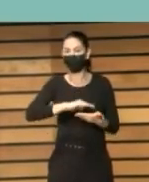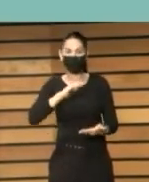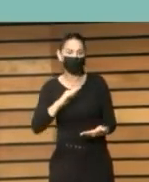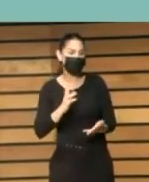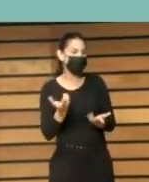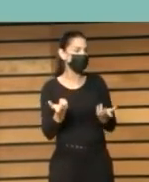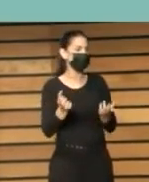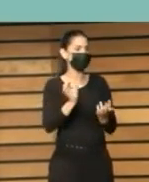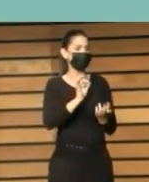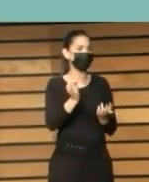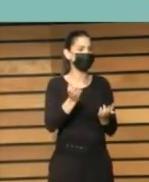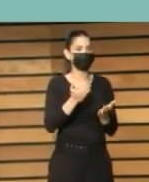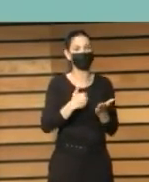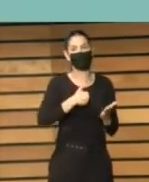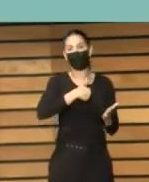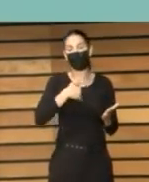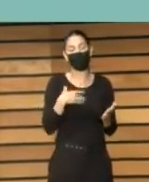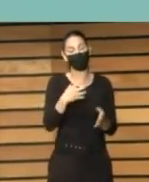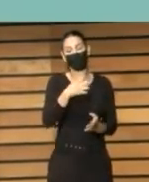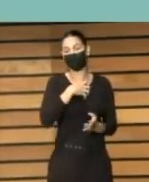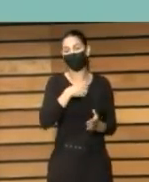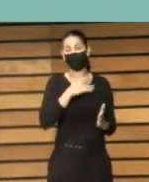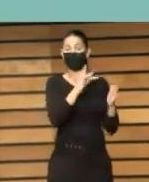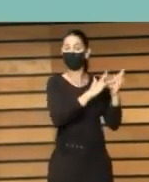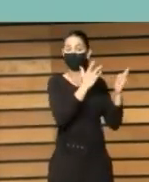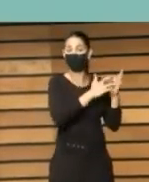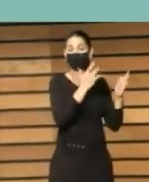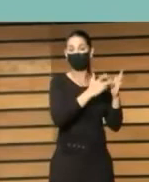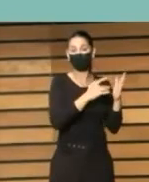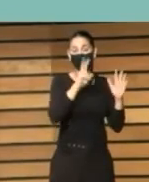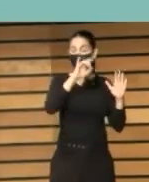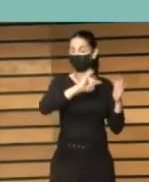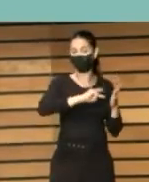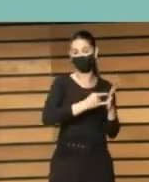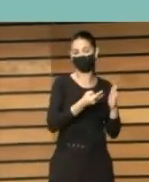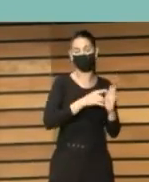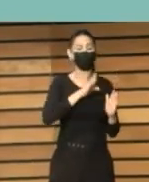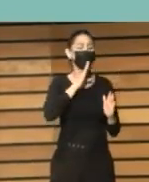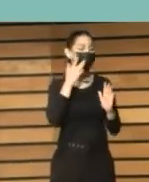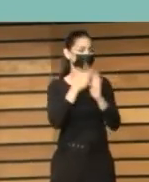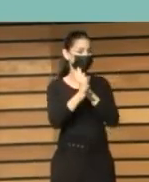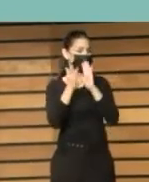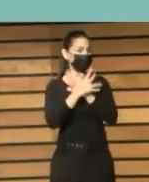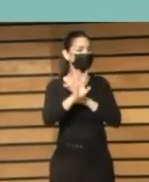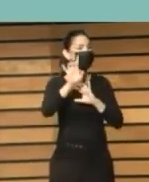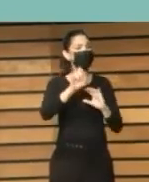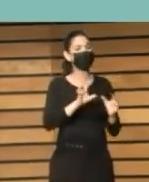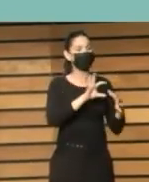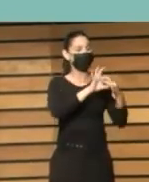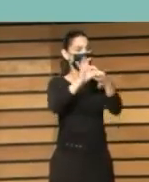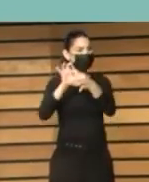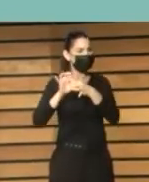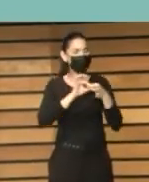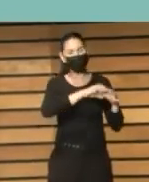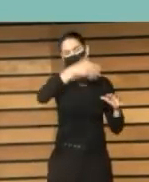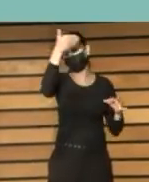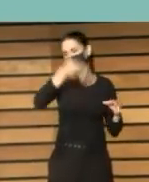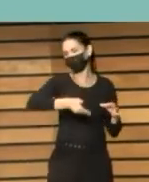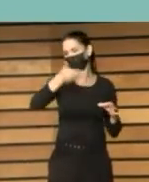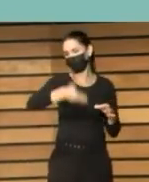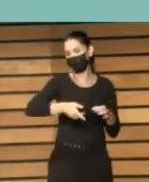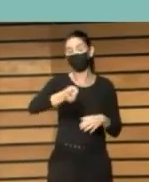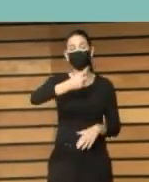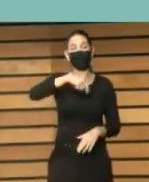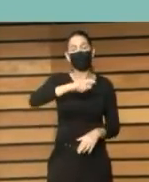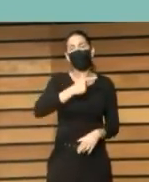dentro de la propia agenda y también por la naturaleza de los proyectos que estáis contando las alianzas son fundamentales entonces a mí me